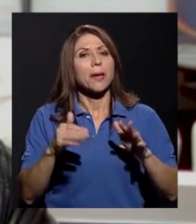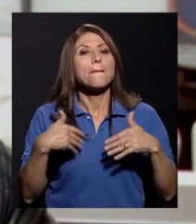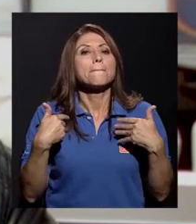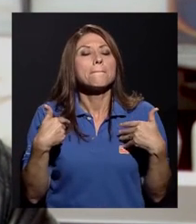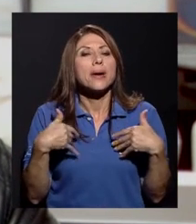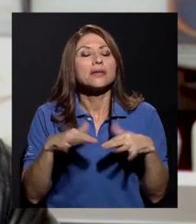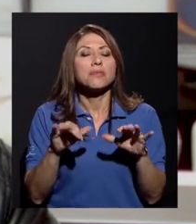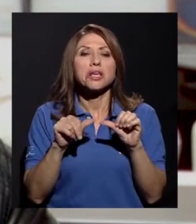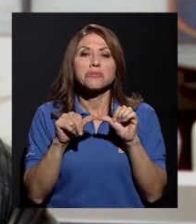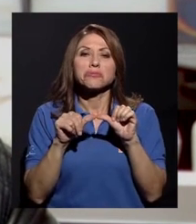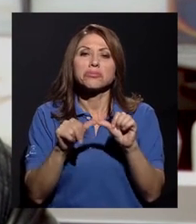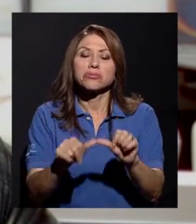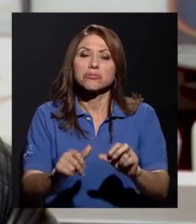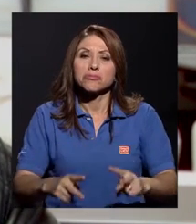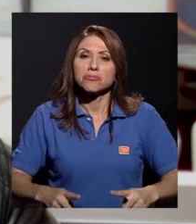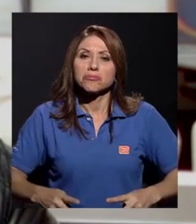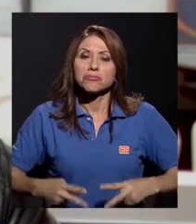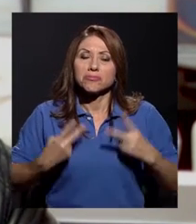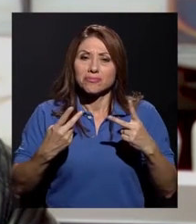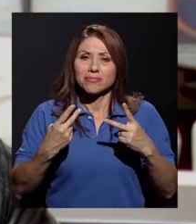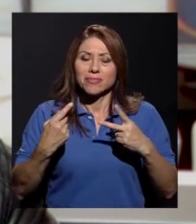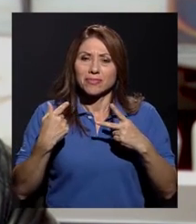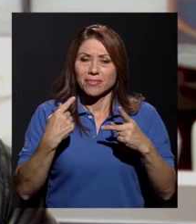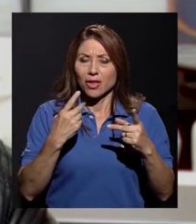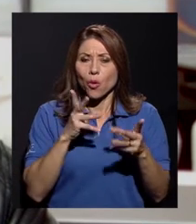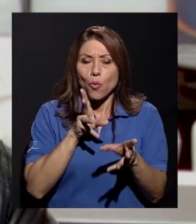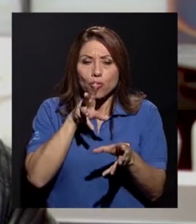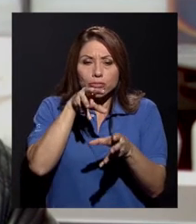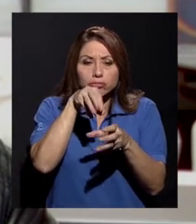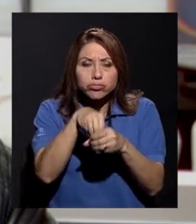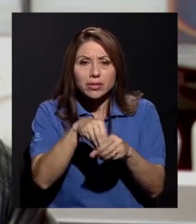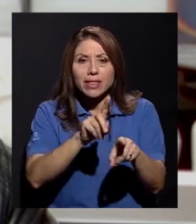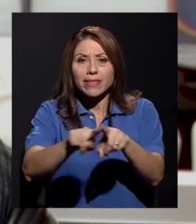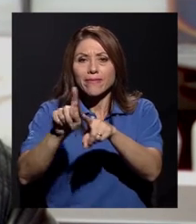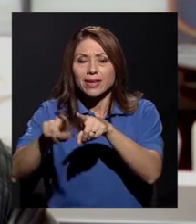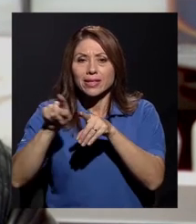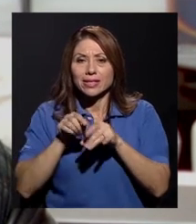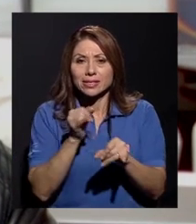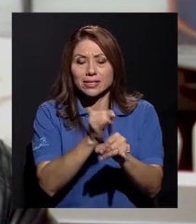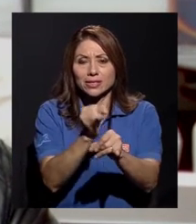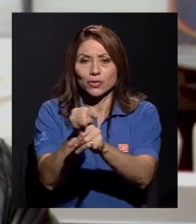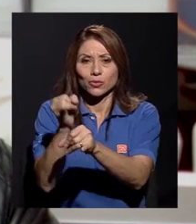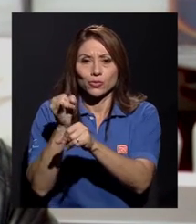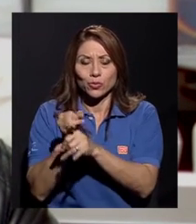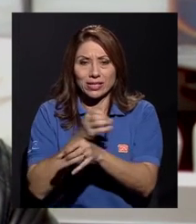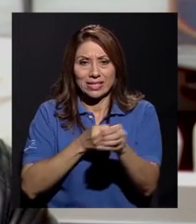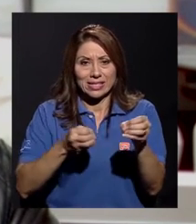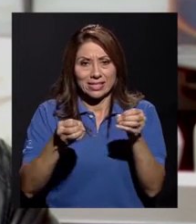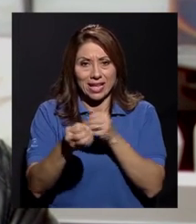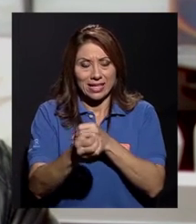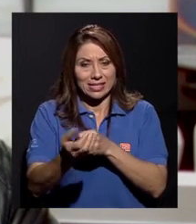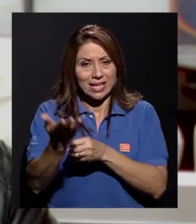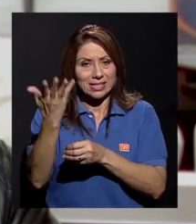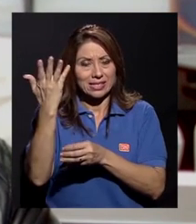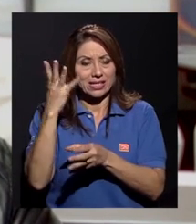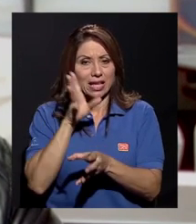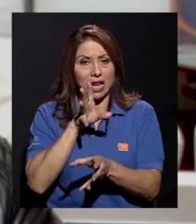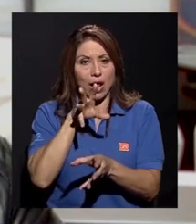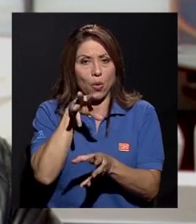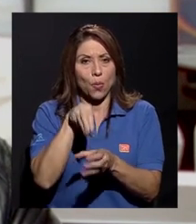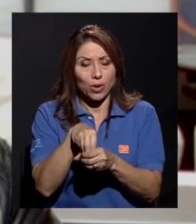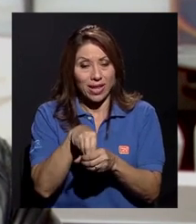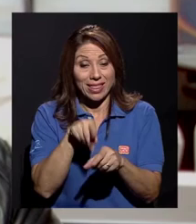pervivió a lo largo de diferentes instituciones e instancias que la componían, las cuales fueron a su vez